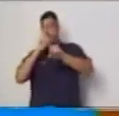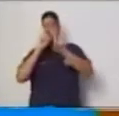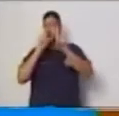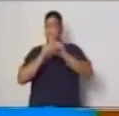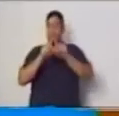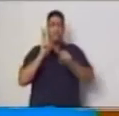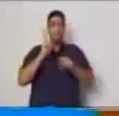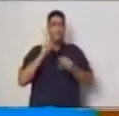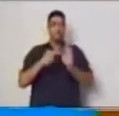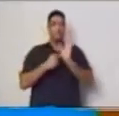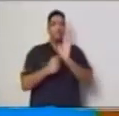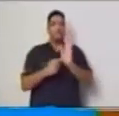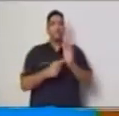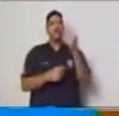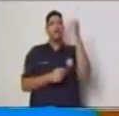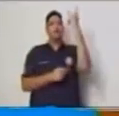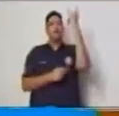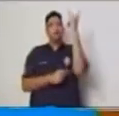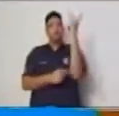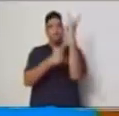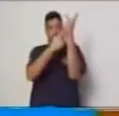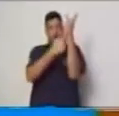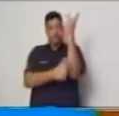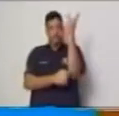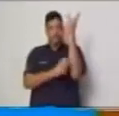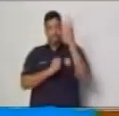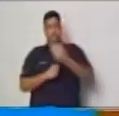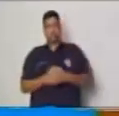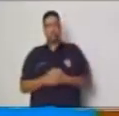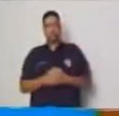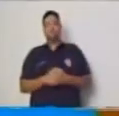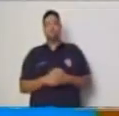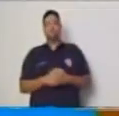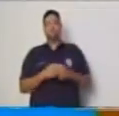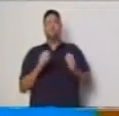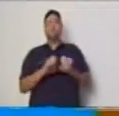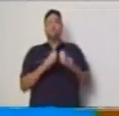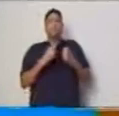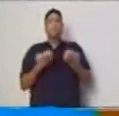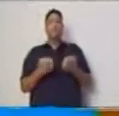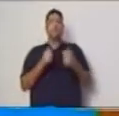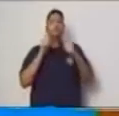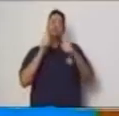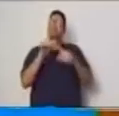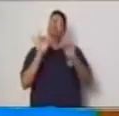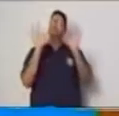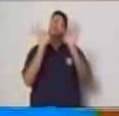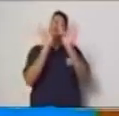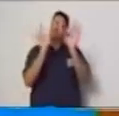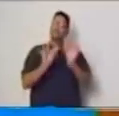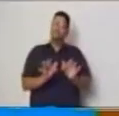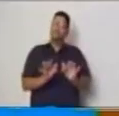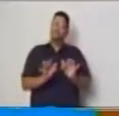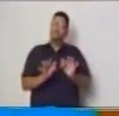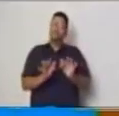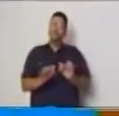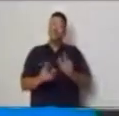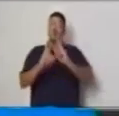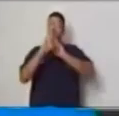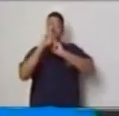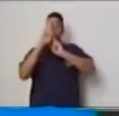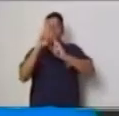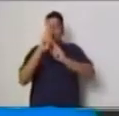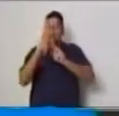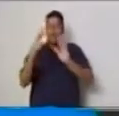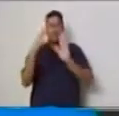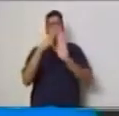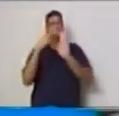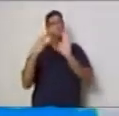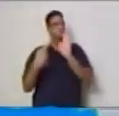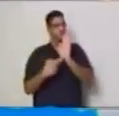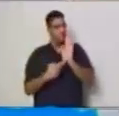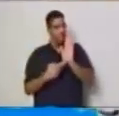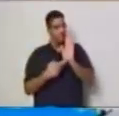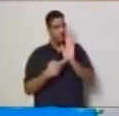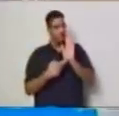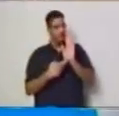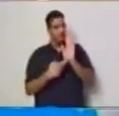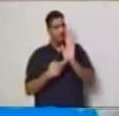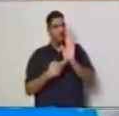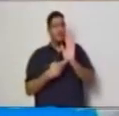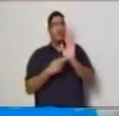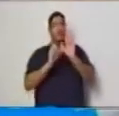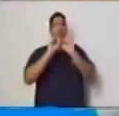Y de esa forma estamos cumpliendo con algo muy importante la